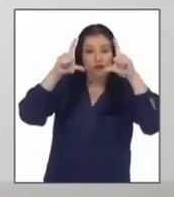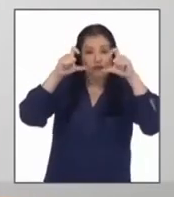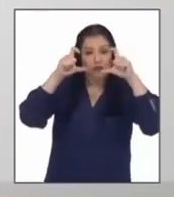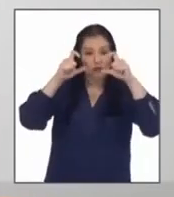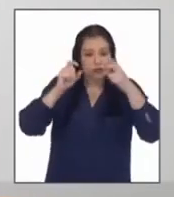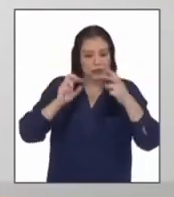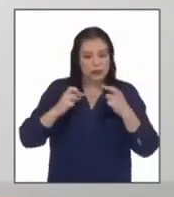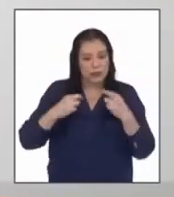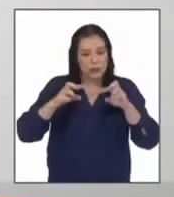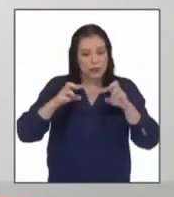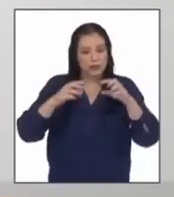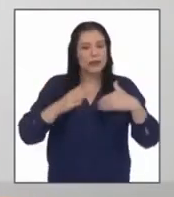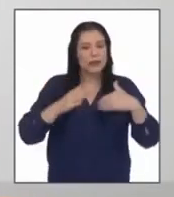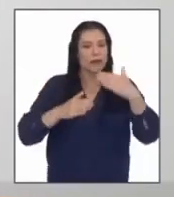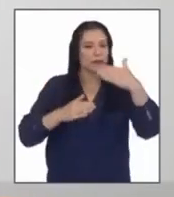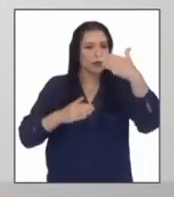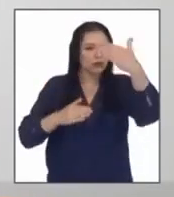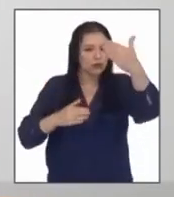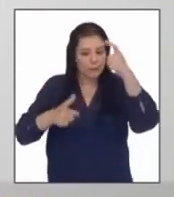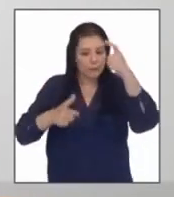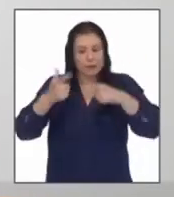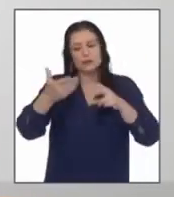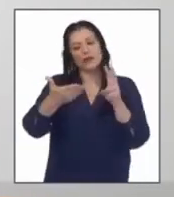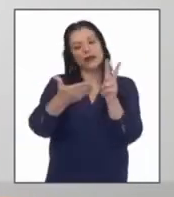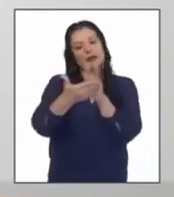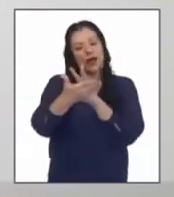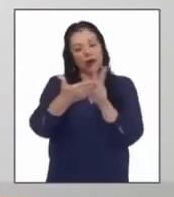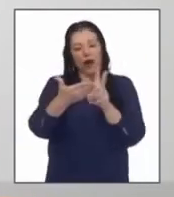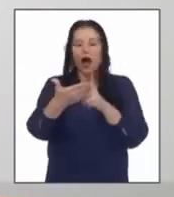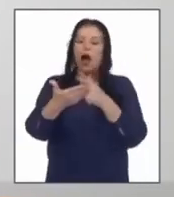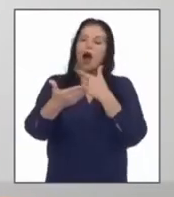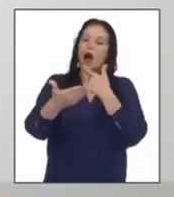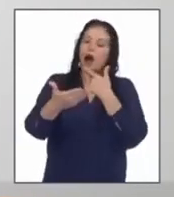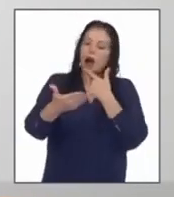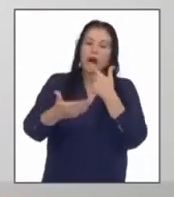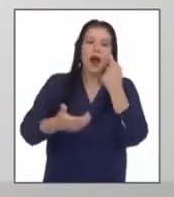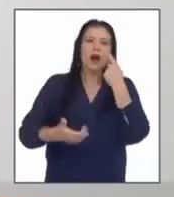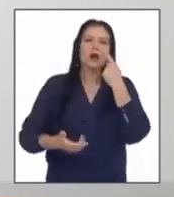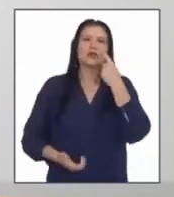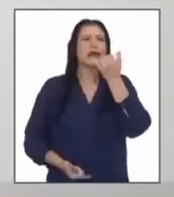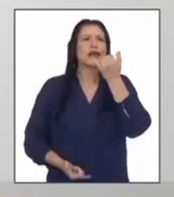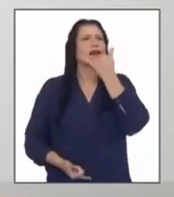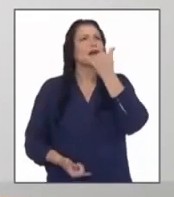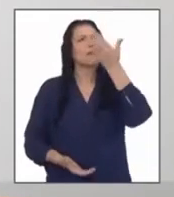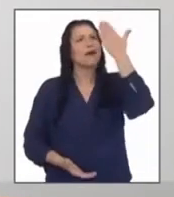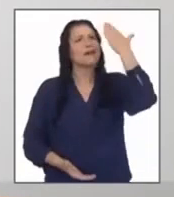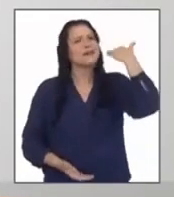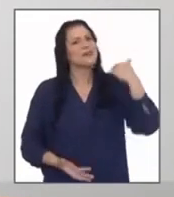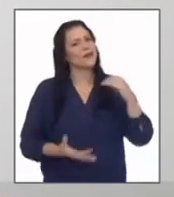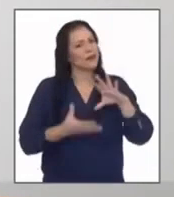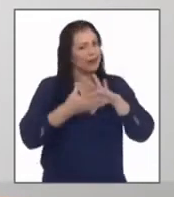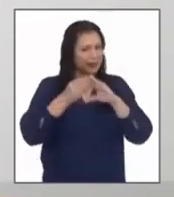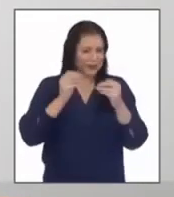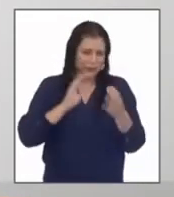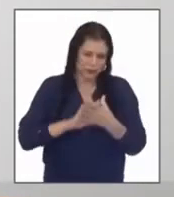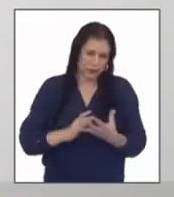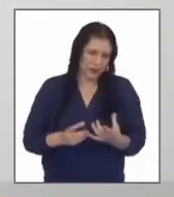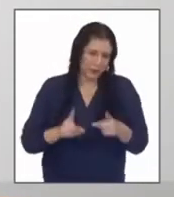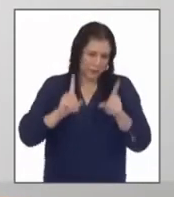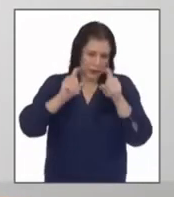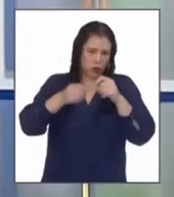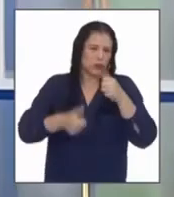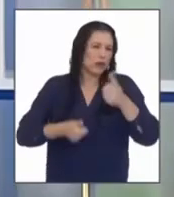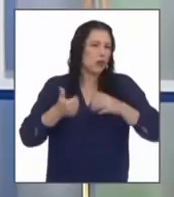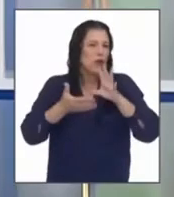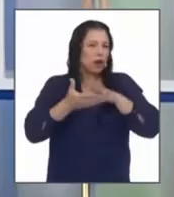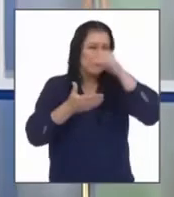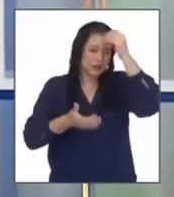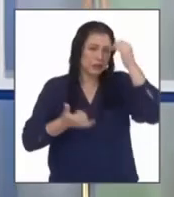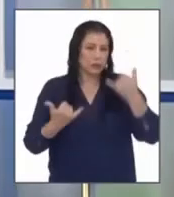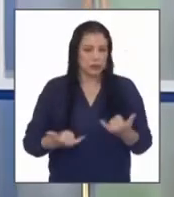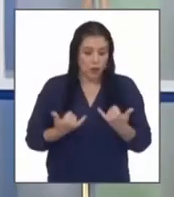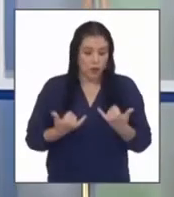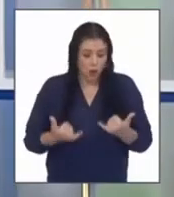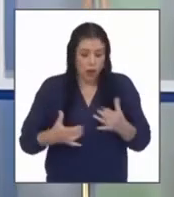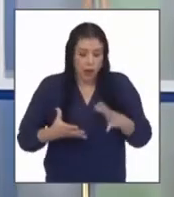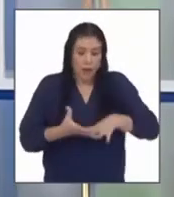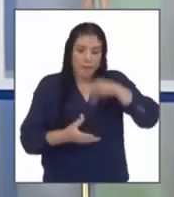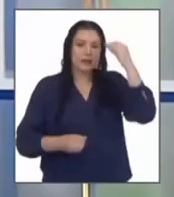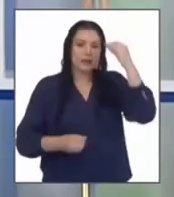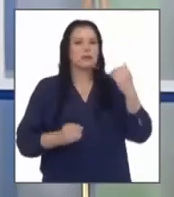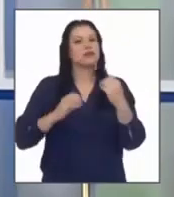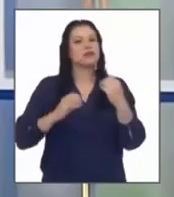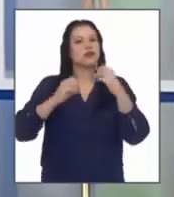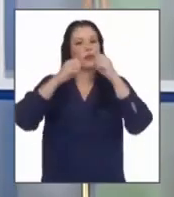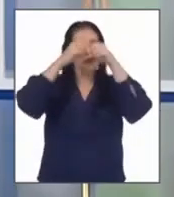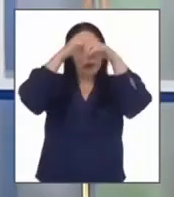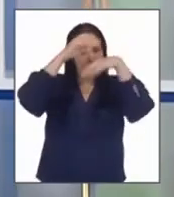permitirá a los lectores y ciudadanos conocer la historia que aprendimos hoy hoy aprendimos la